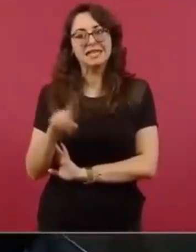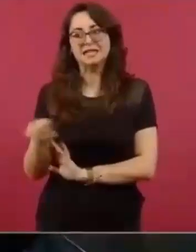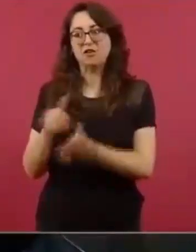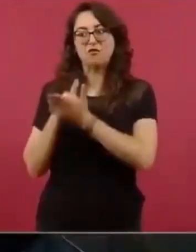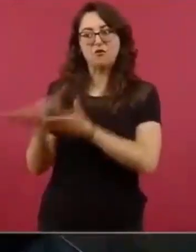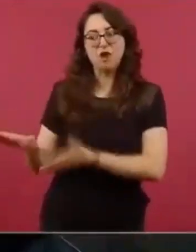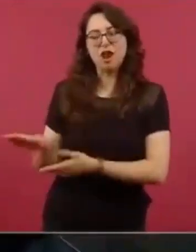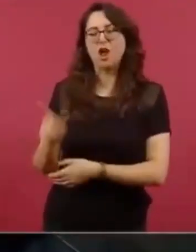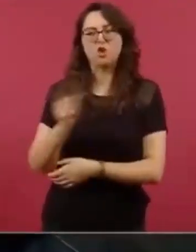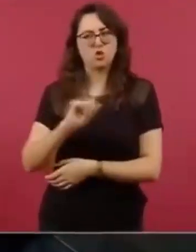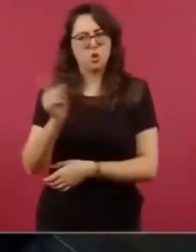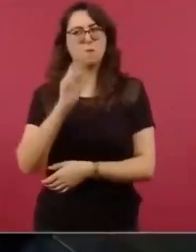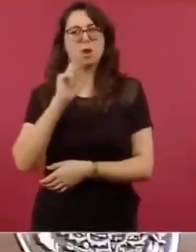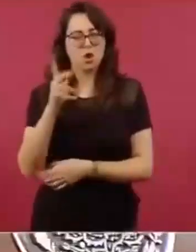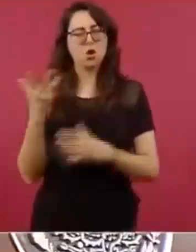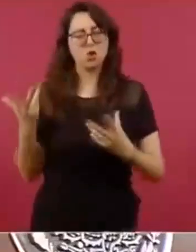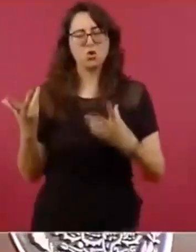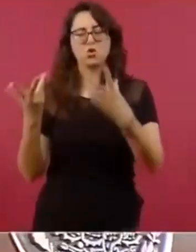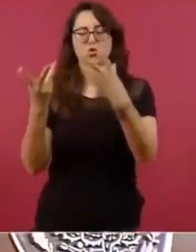hacer a un lado.